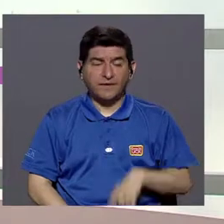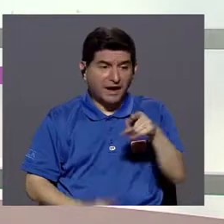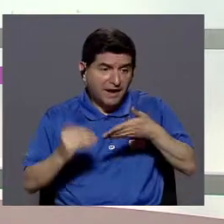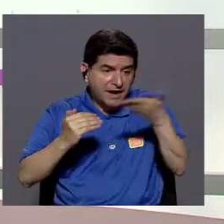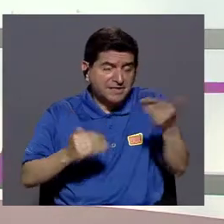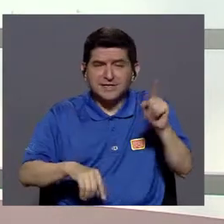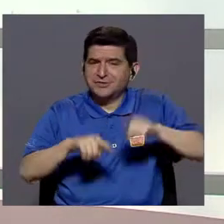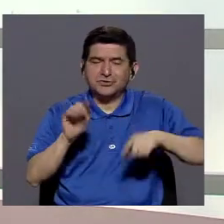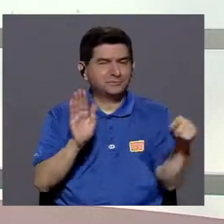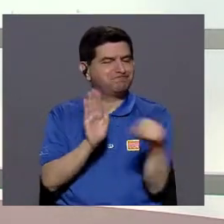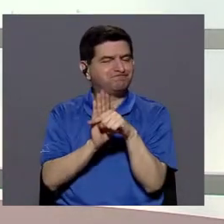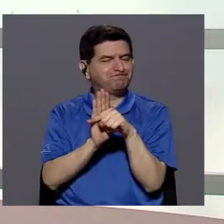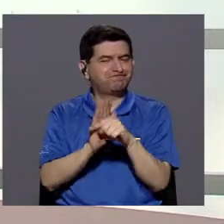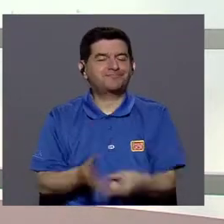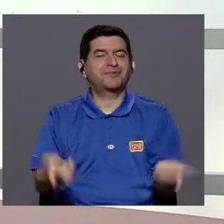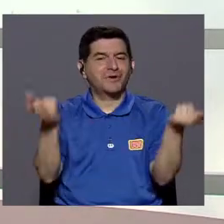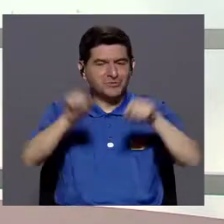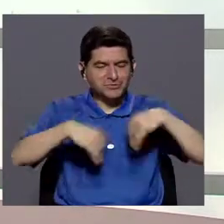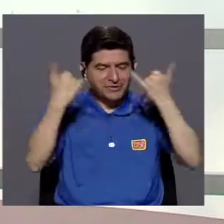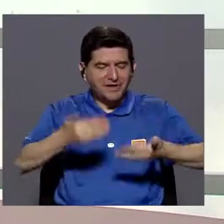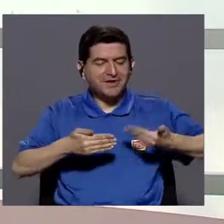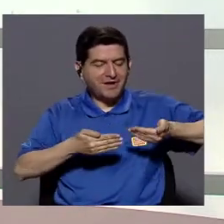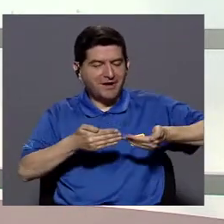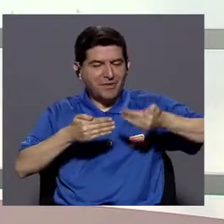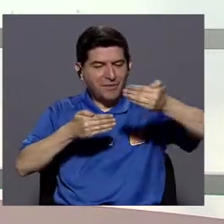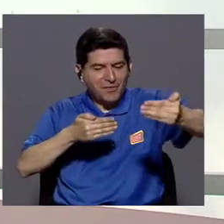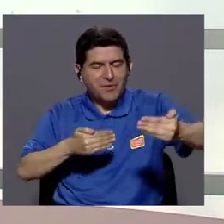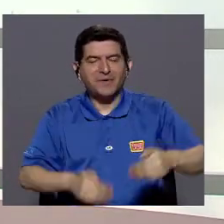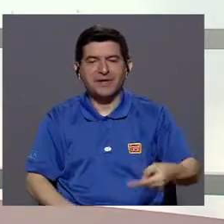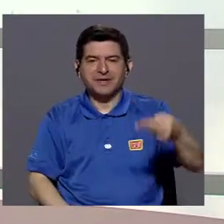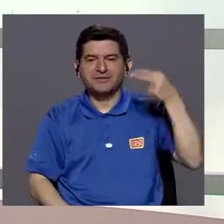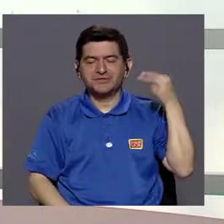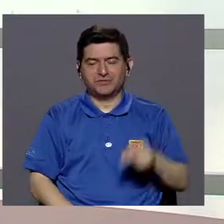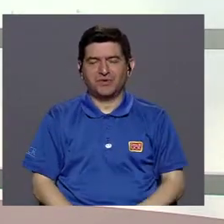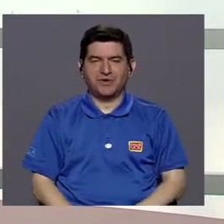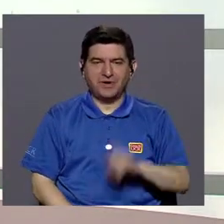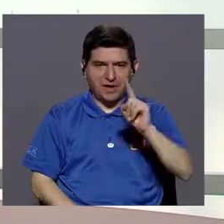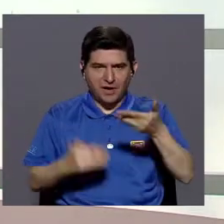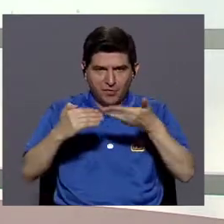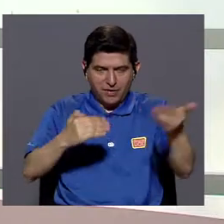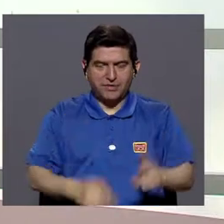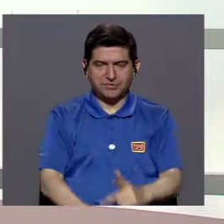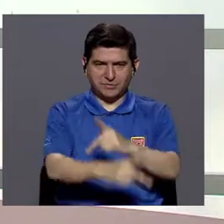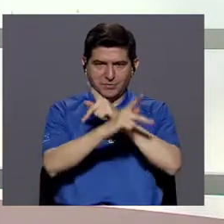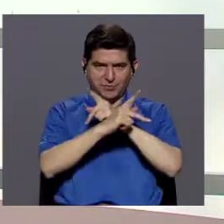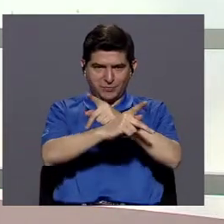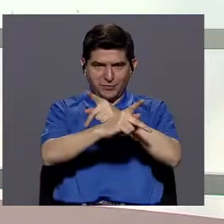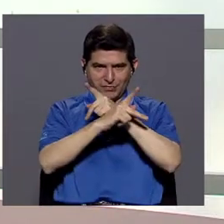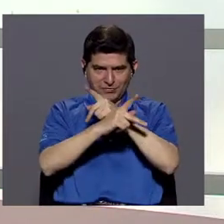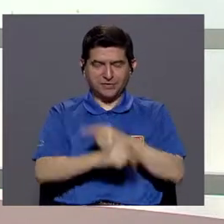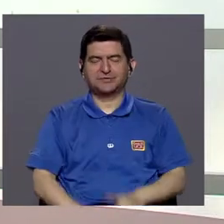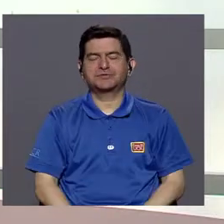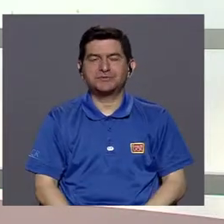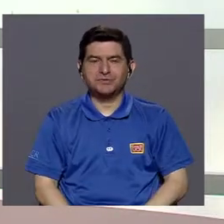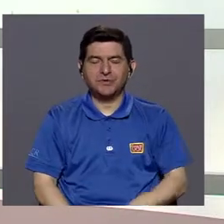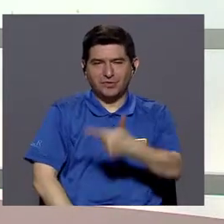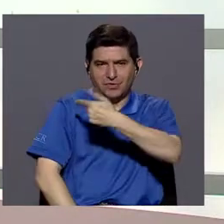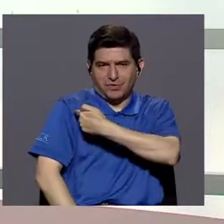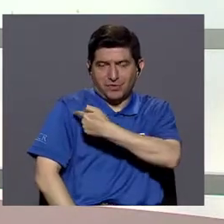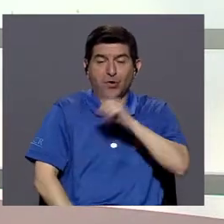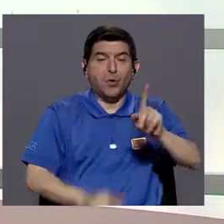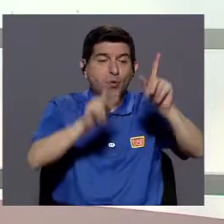Entonces, esas cosas no se pueden negar, porque han pasado a lo largo de la historia. Una cosa es la inmunidad o la